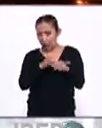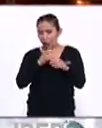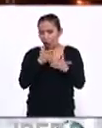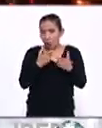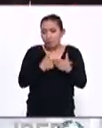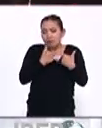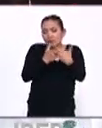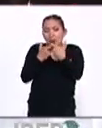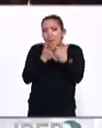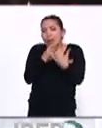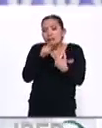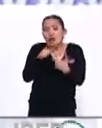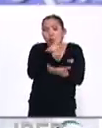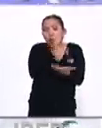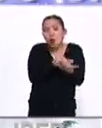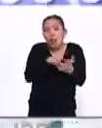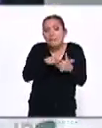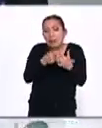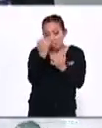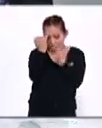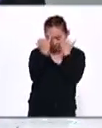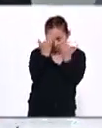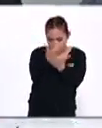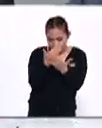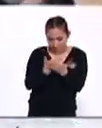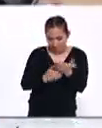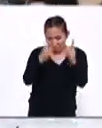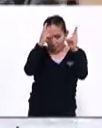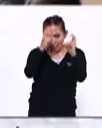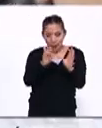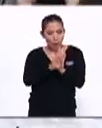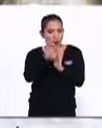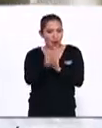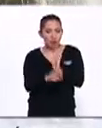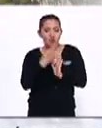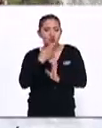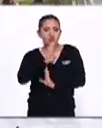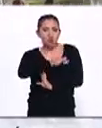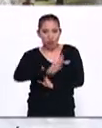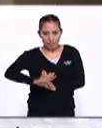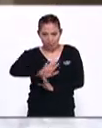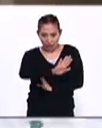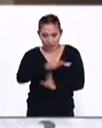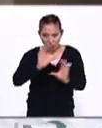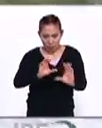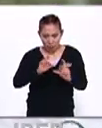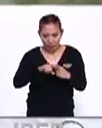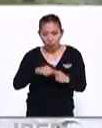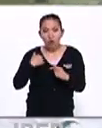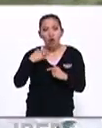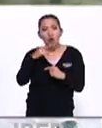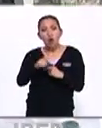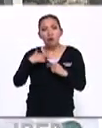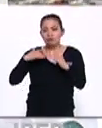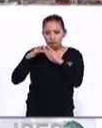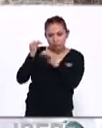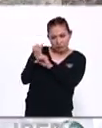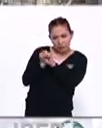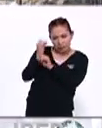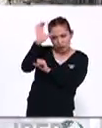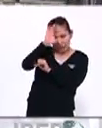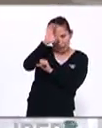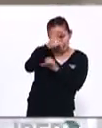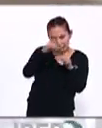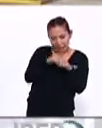cooperación promueve un espacio de iniciativas en diversos temas, como la preservación del medio ambiente, mediante una red de investigación